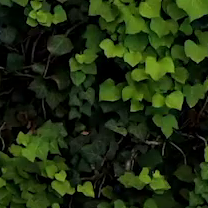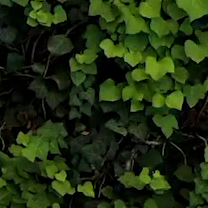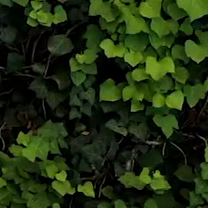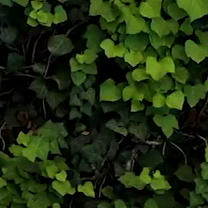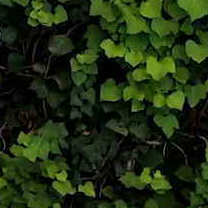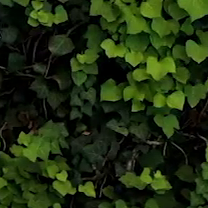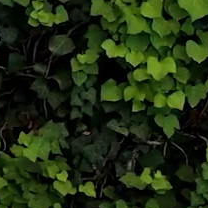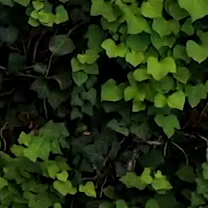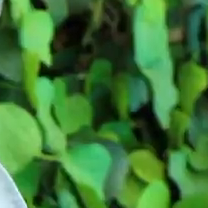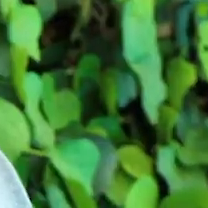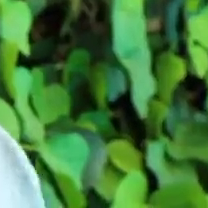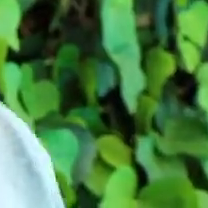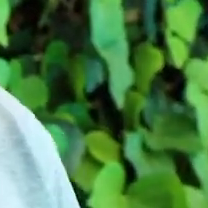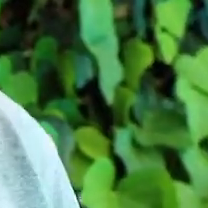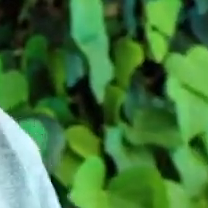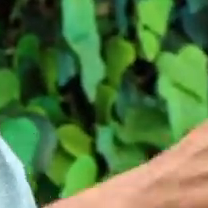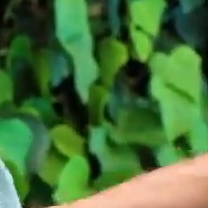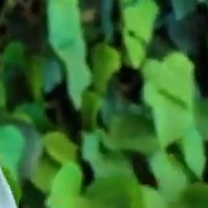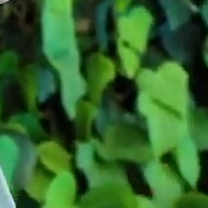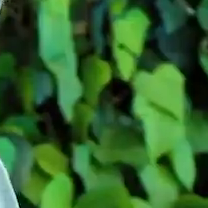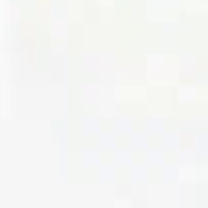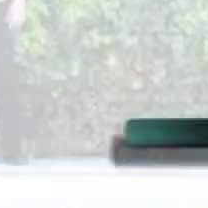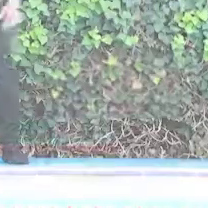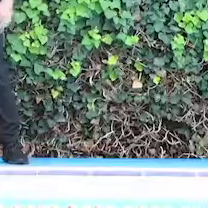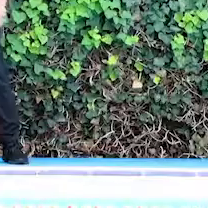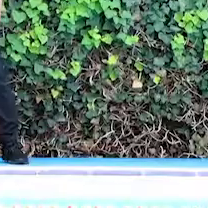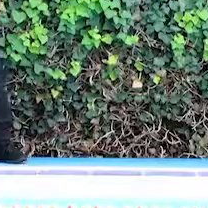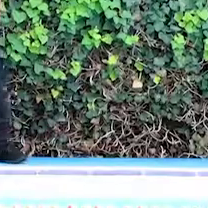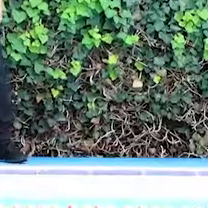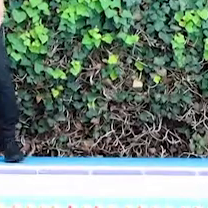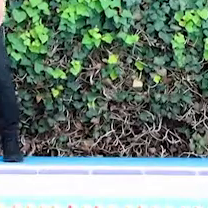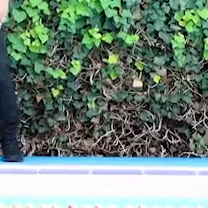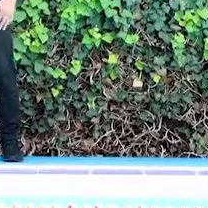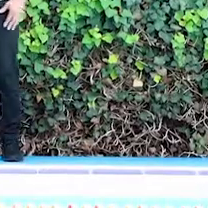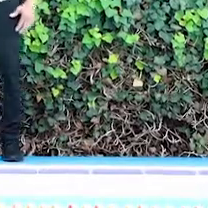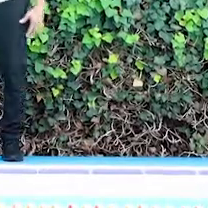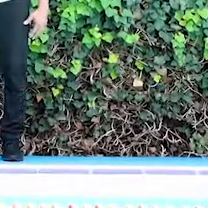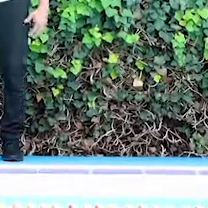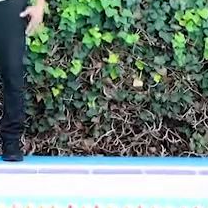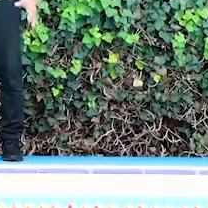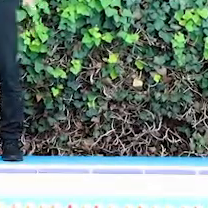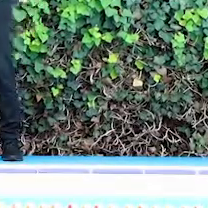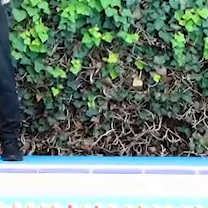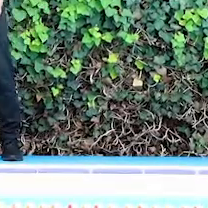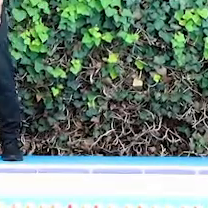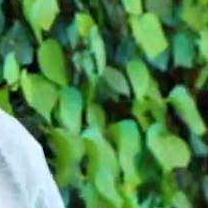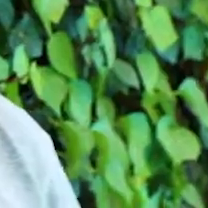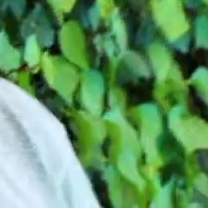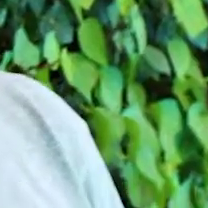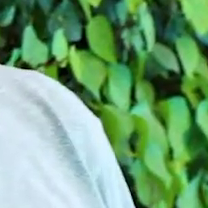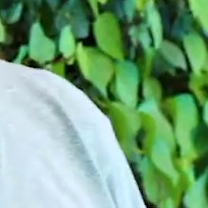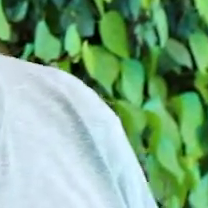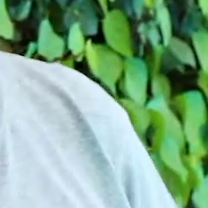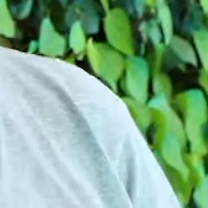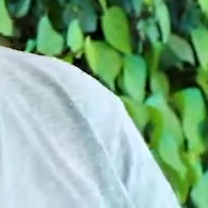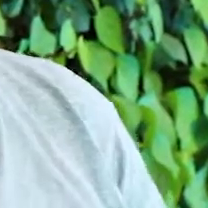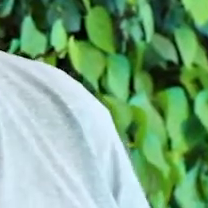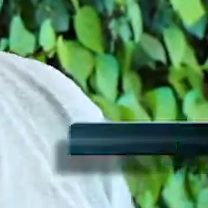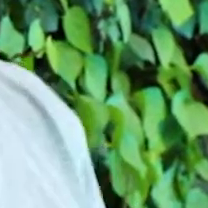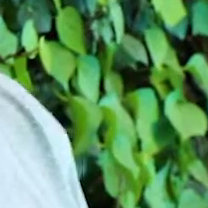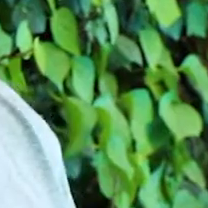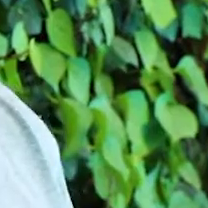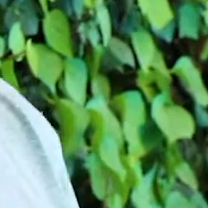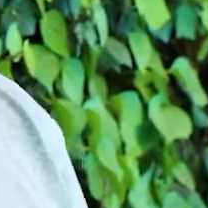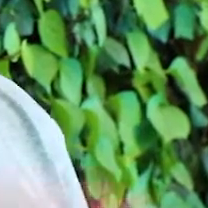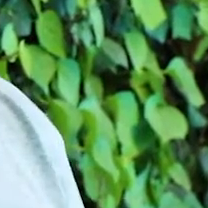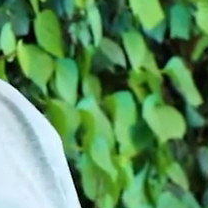Recuerda, entre clase y clase, activa tu cuerpo. Ok, Jair, ahora lo que vamos a hacer es, nos vamos a poner en seis puntos, explico